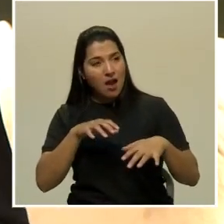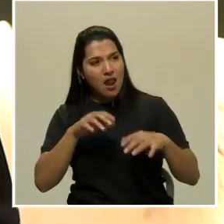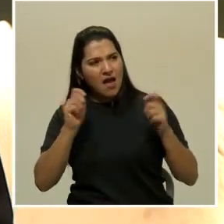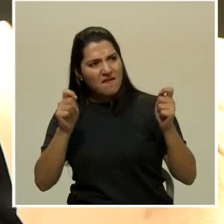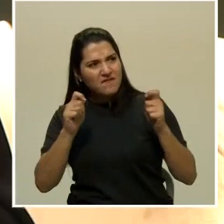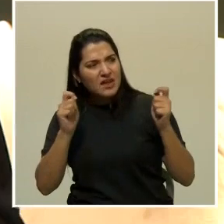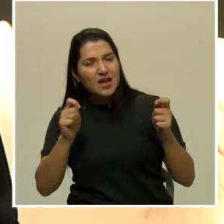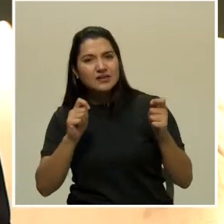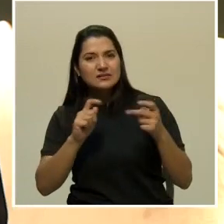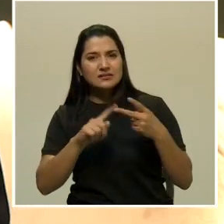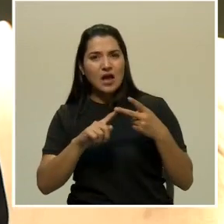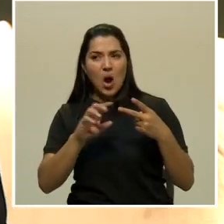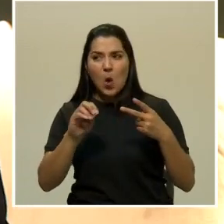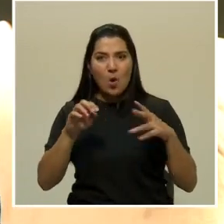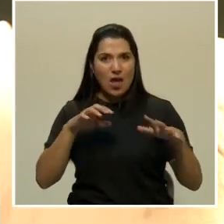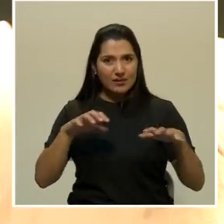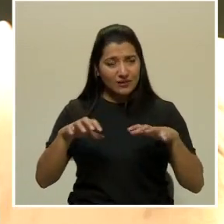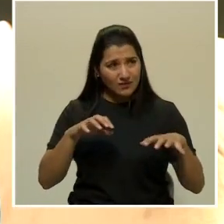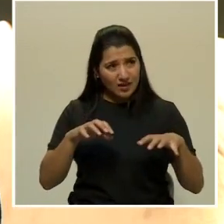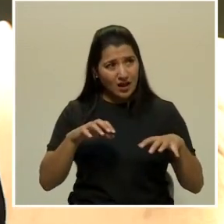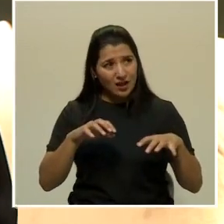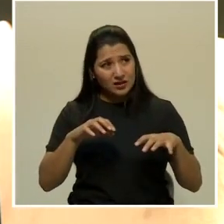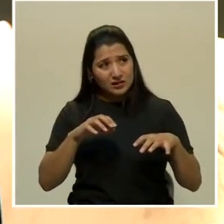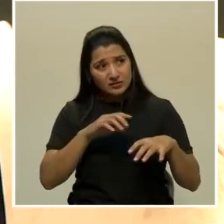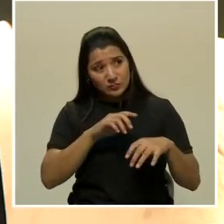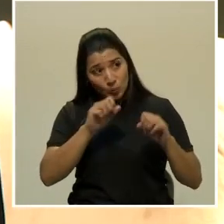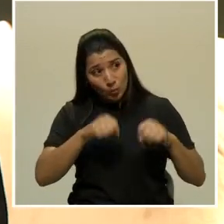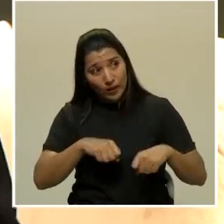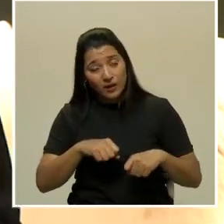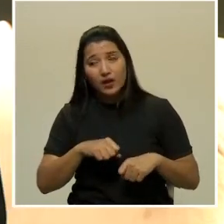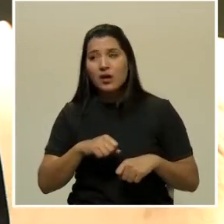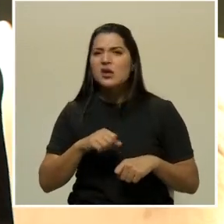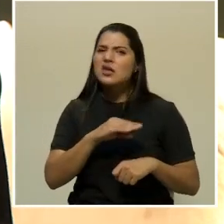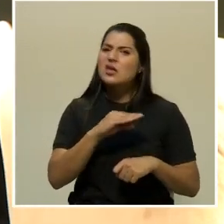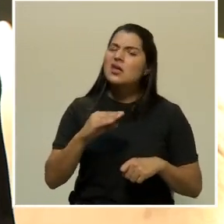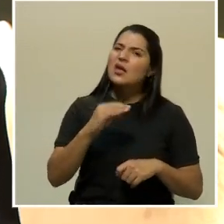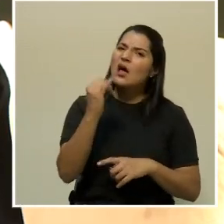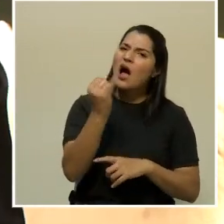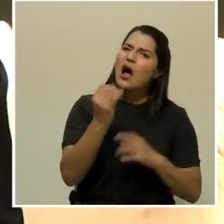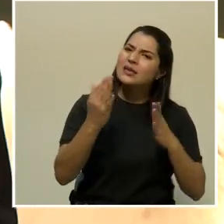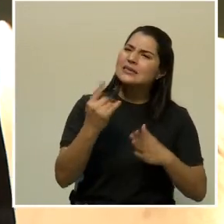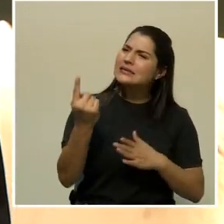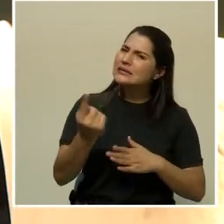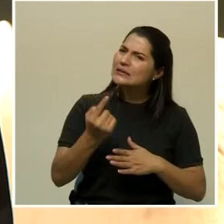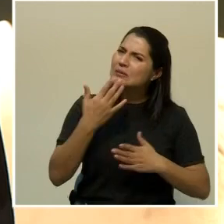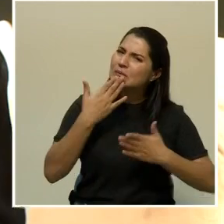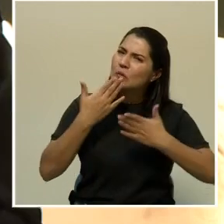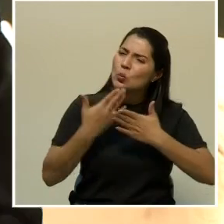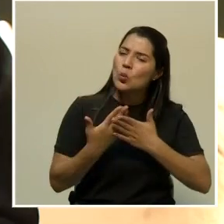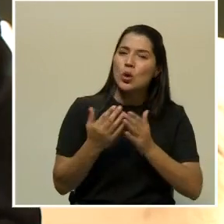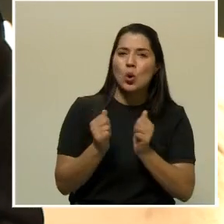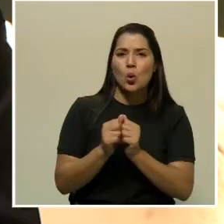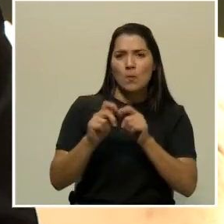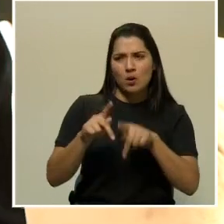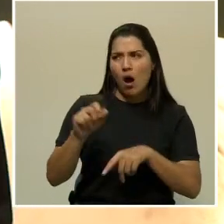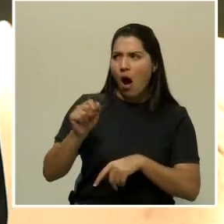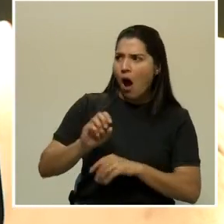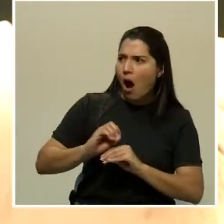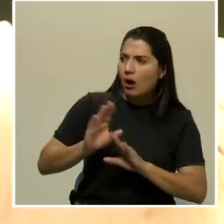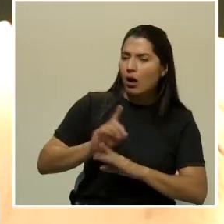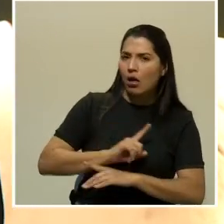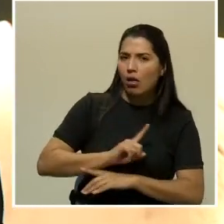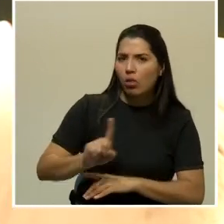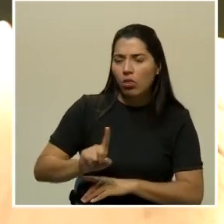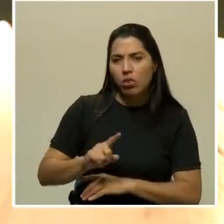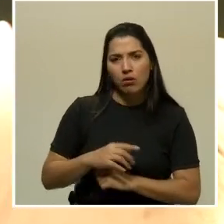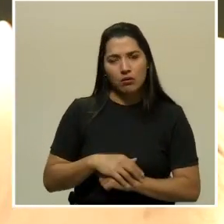conmemoración, etc. Y los artistas siempre han sido súper generosos con la gente y es hora de